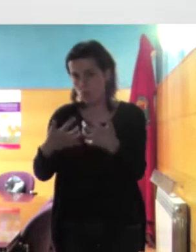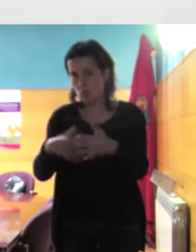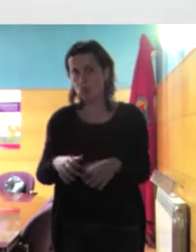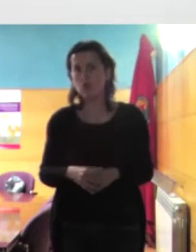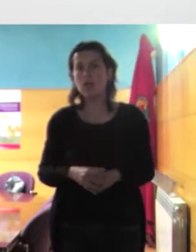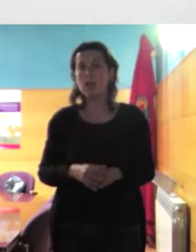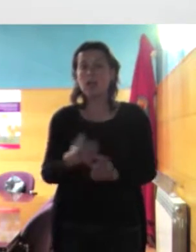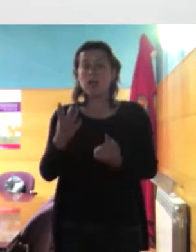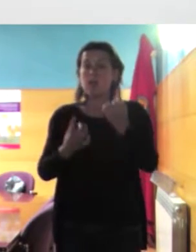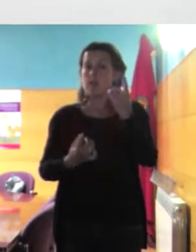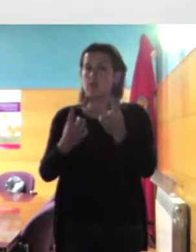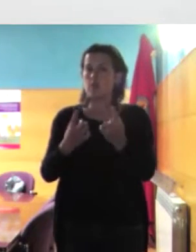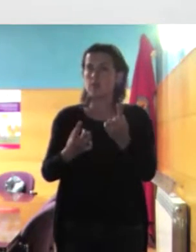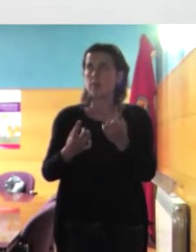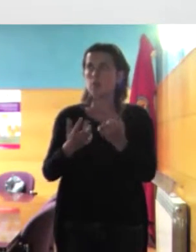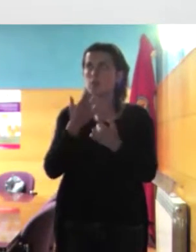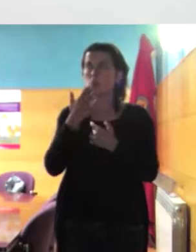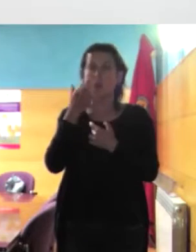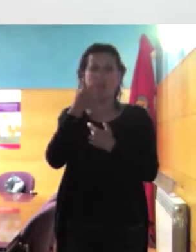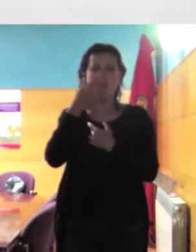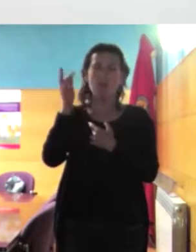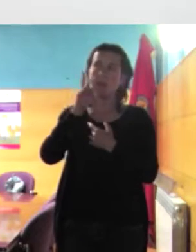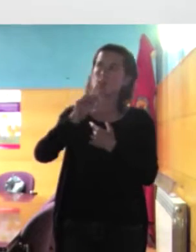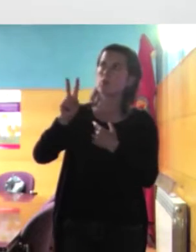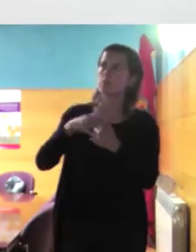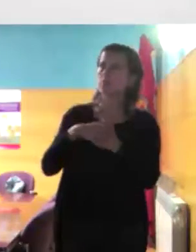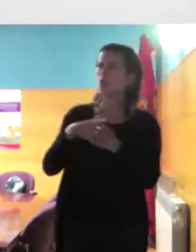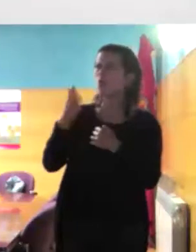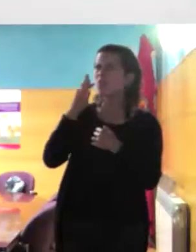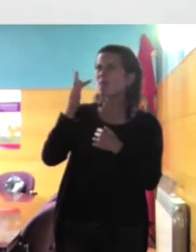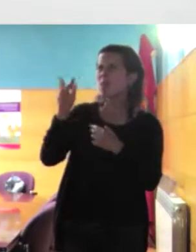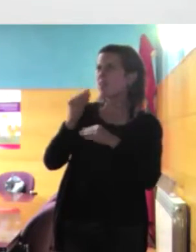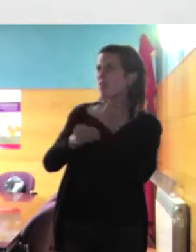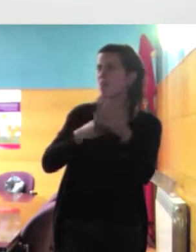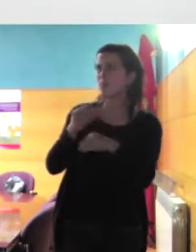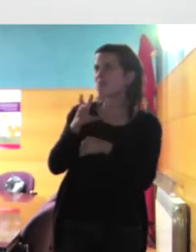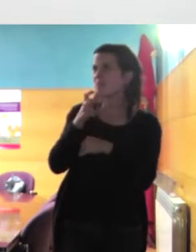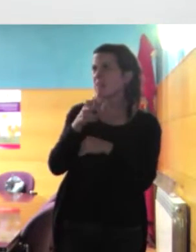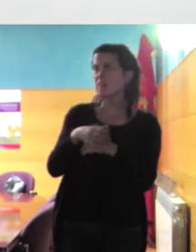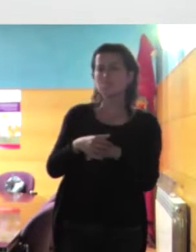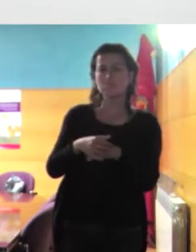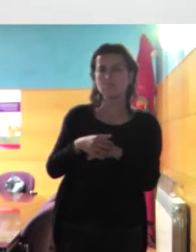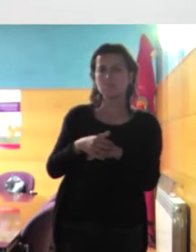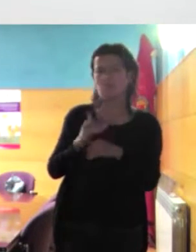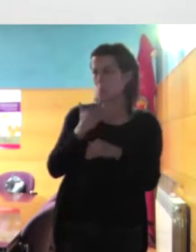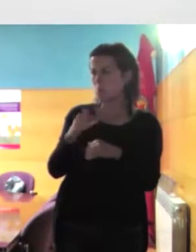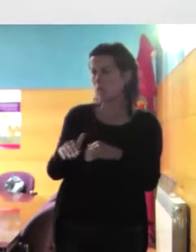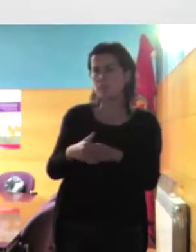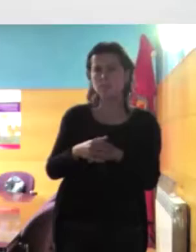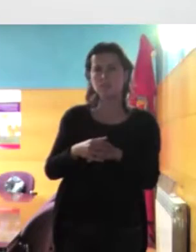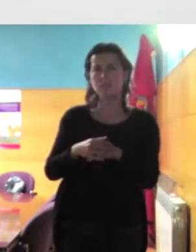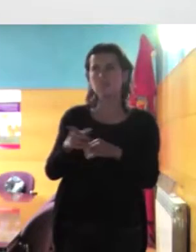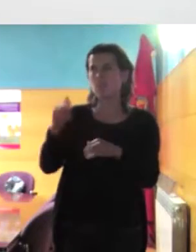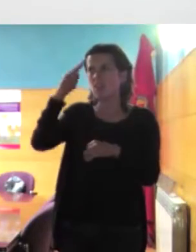nos preguntamos en Francia decimos pero qué mal lo están haciendo en Francia qué mal lo están haciendo qué poco